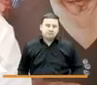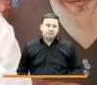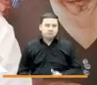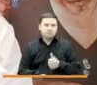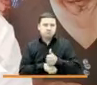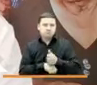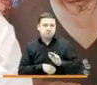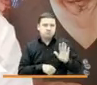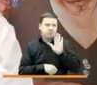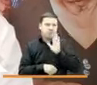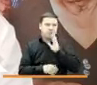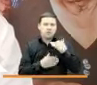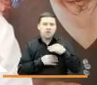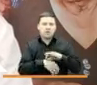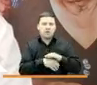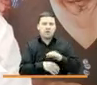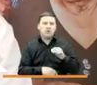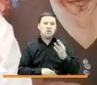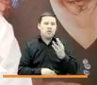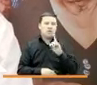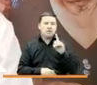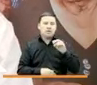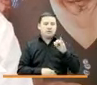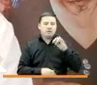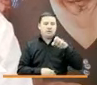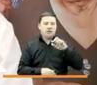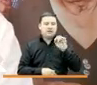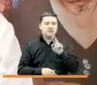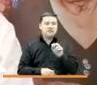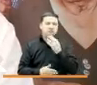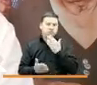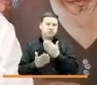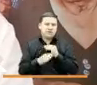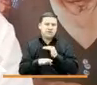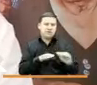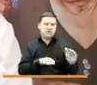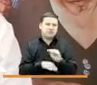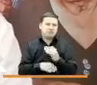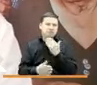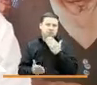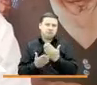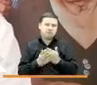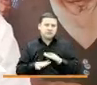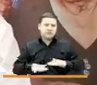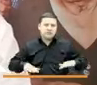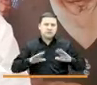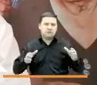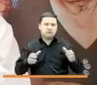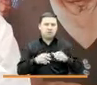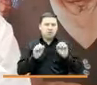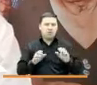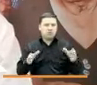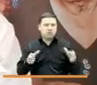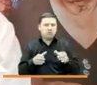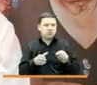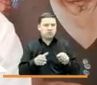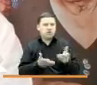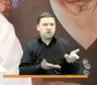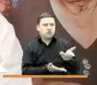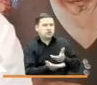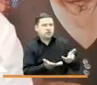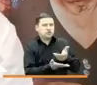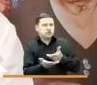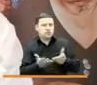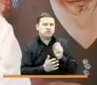territorial en cabeza del doctor William Pinzón por esta invitación y por darnos el espacio de poder socializar un